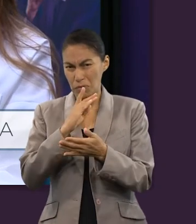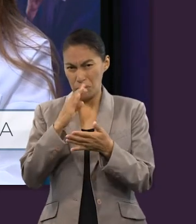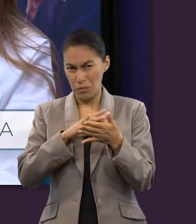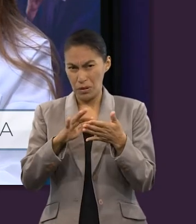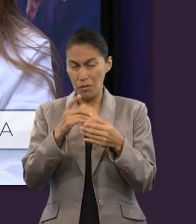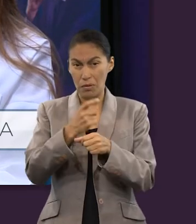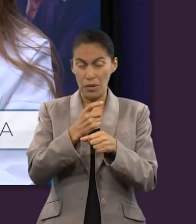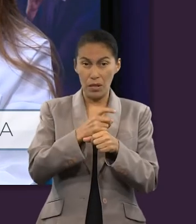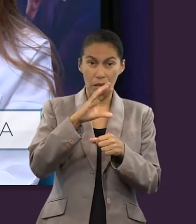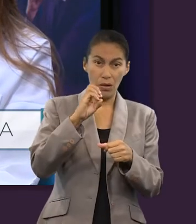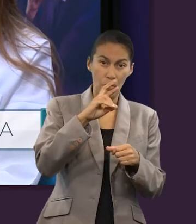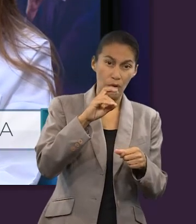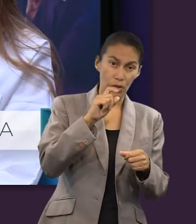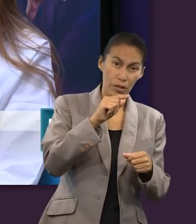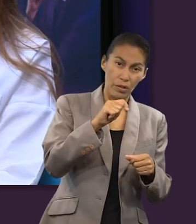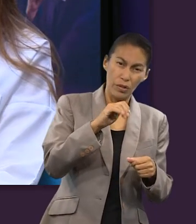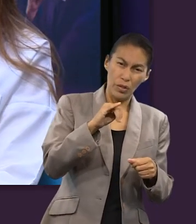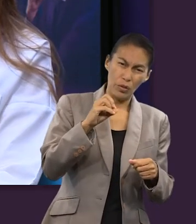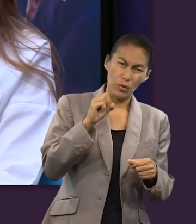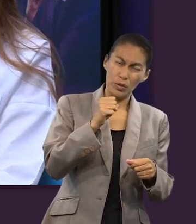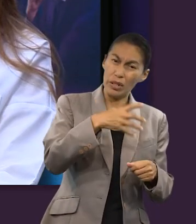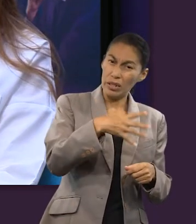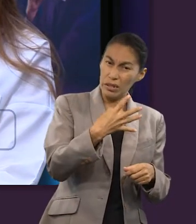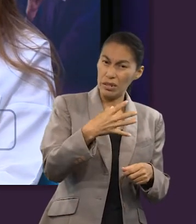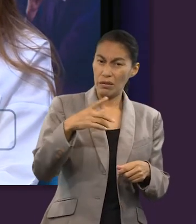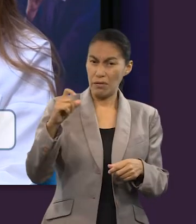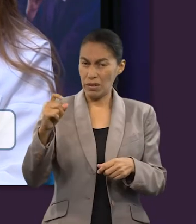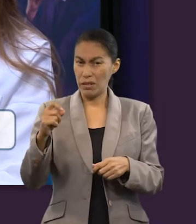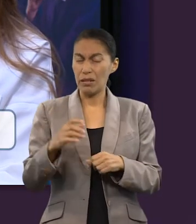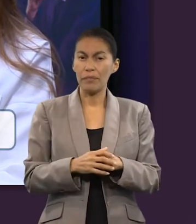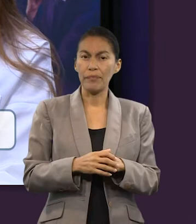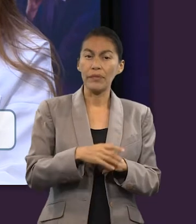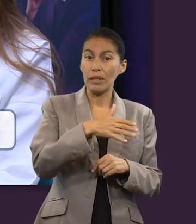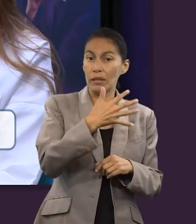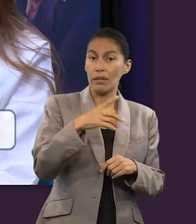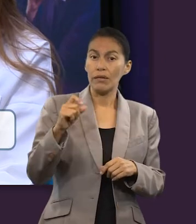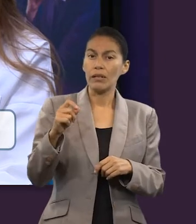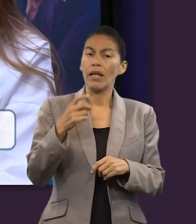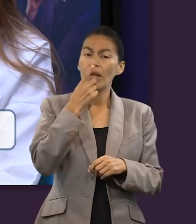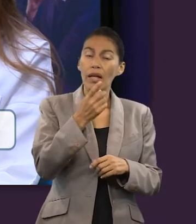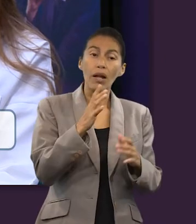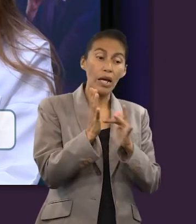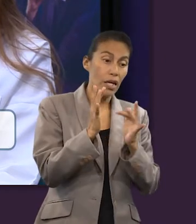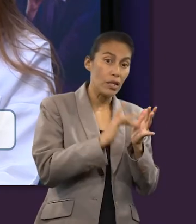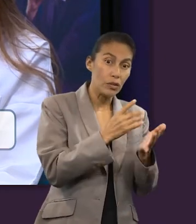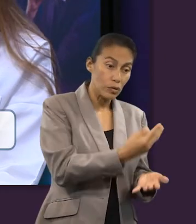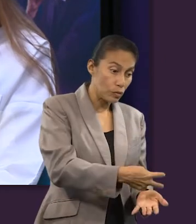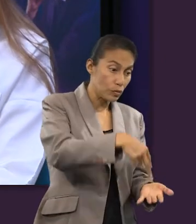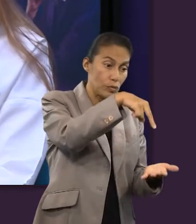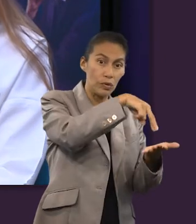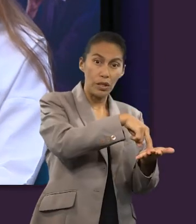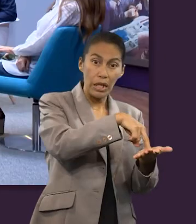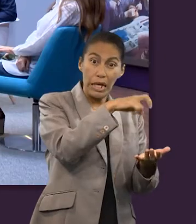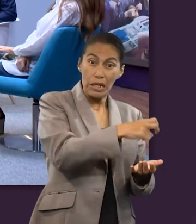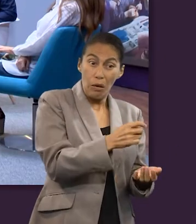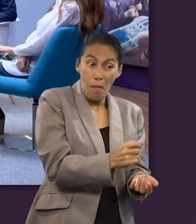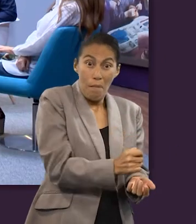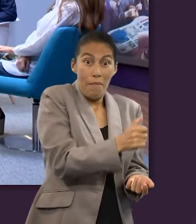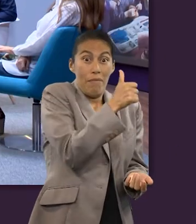Pero ahora Cristo ha resucitado de los muertos. Primicias de los que murieron es hecho.